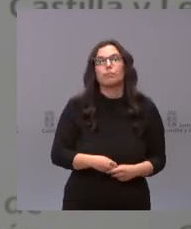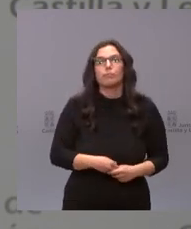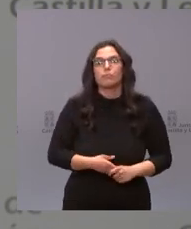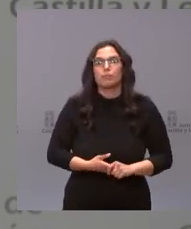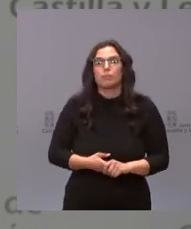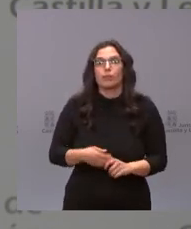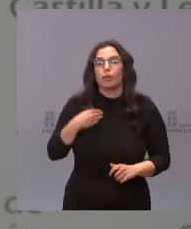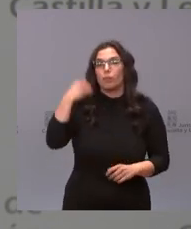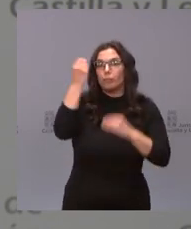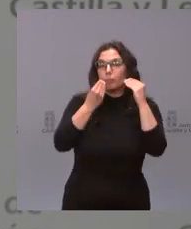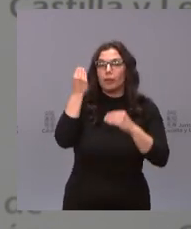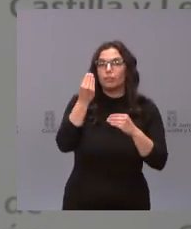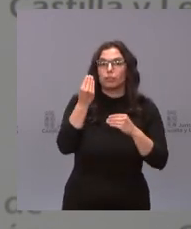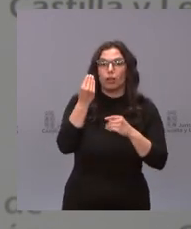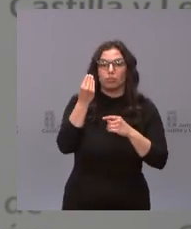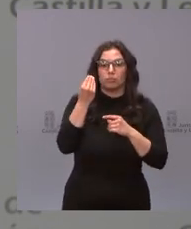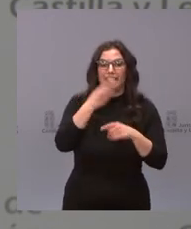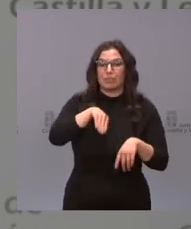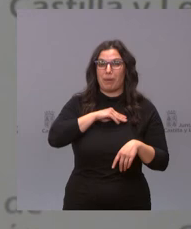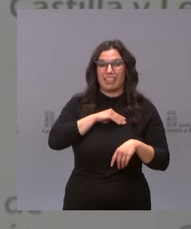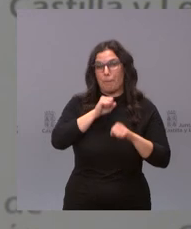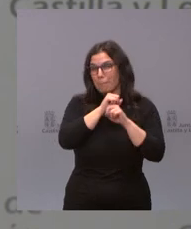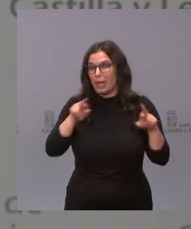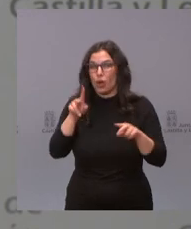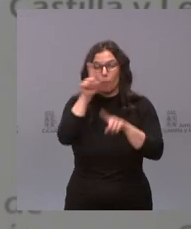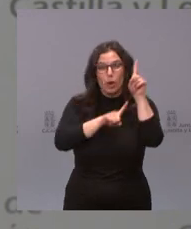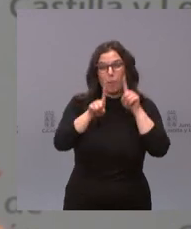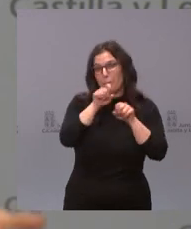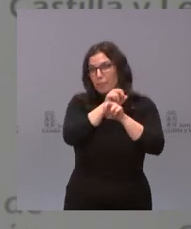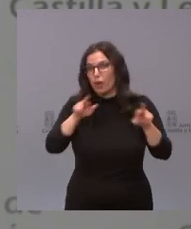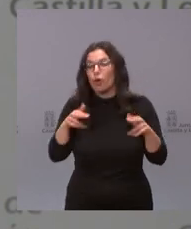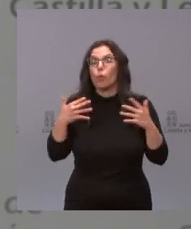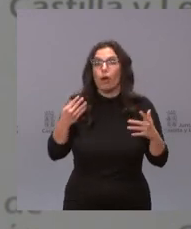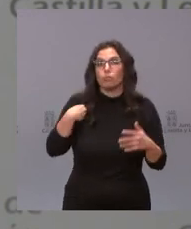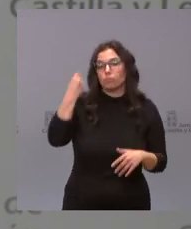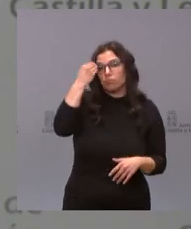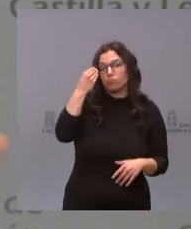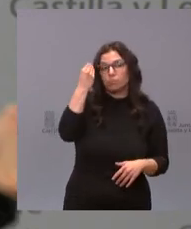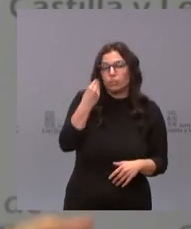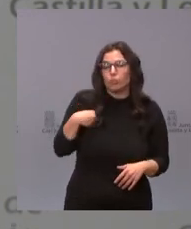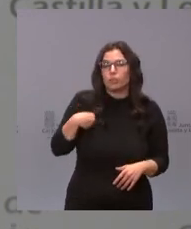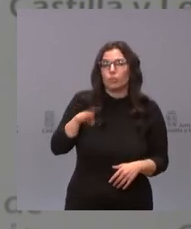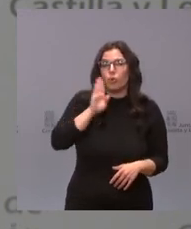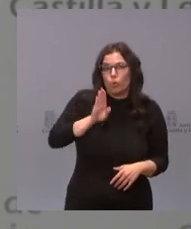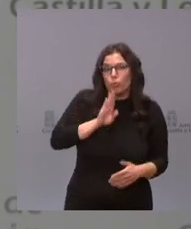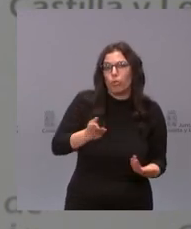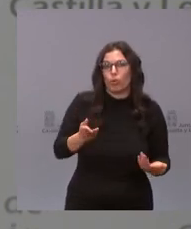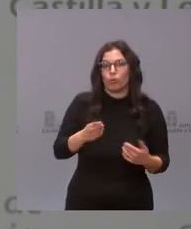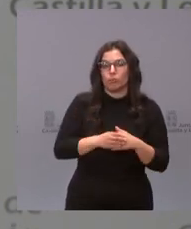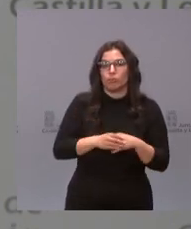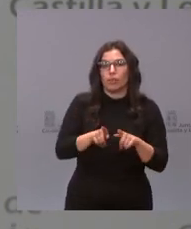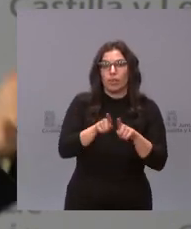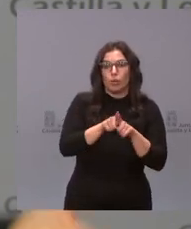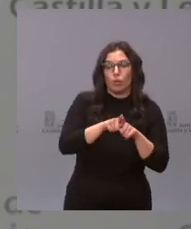problemas de España o lo que peor le ha pasado a España en los últimos 10 años creo que es la corrupción creo que es como nos han vendido a los partidos